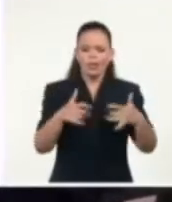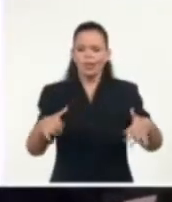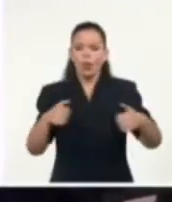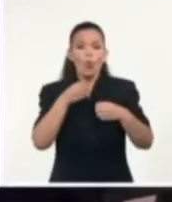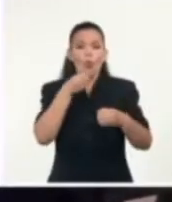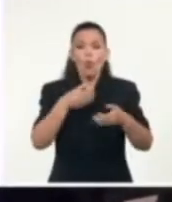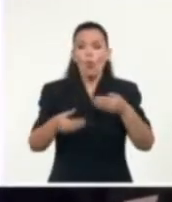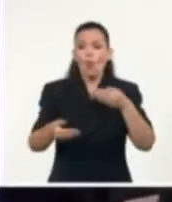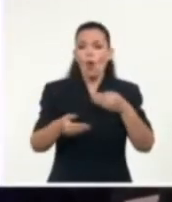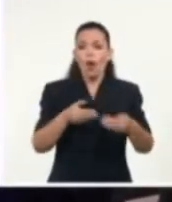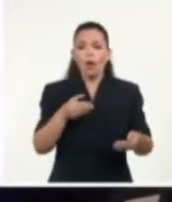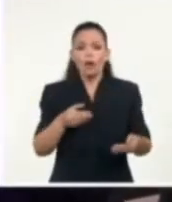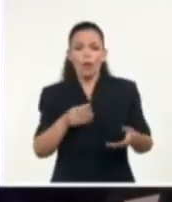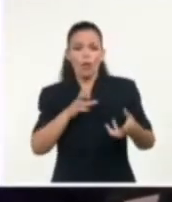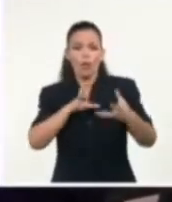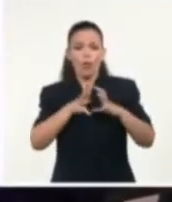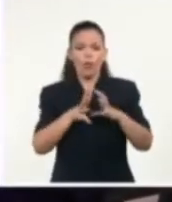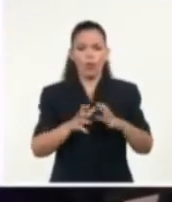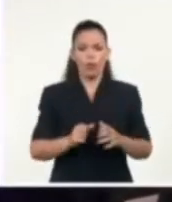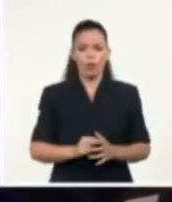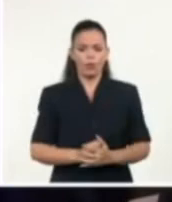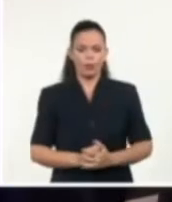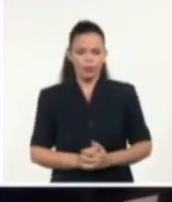una proyección escénica excepcional.